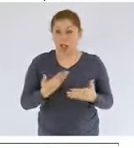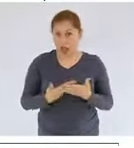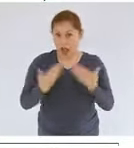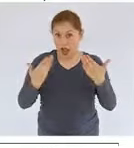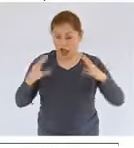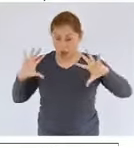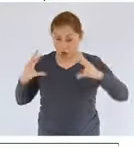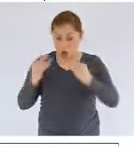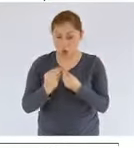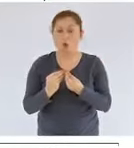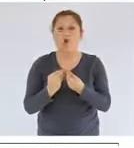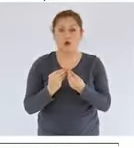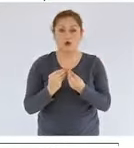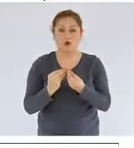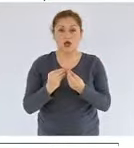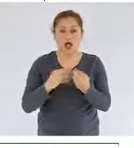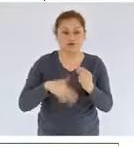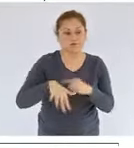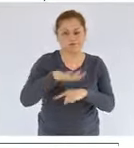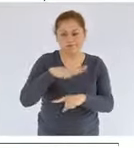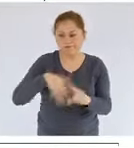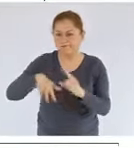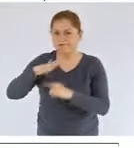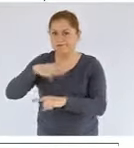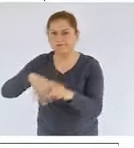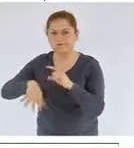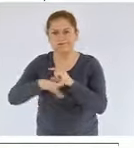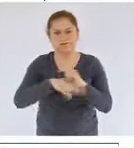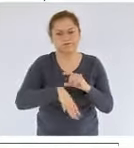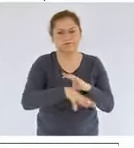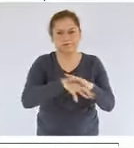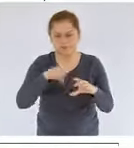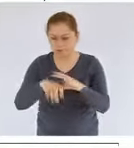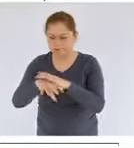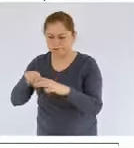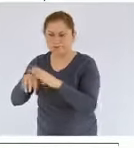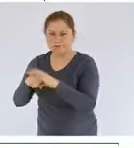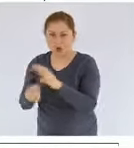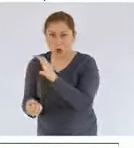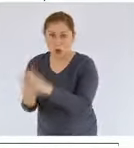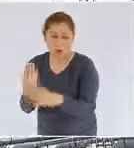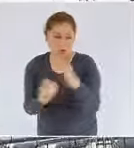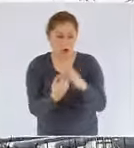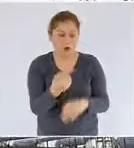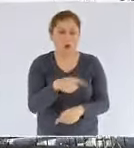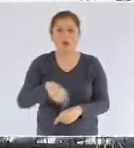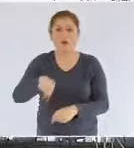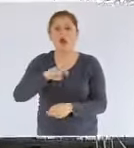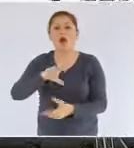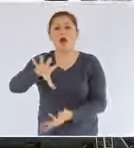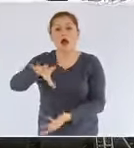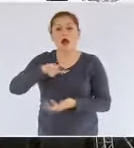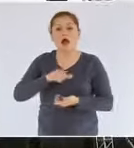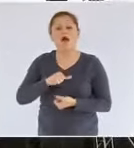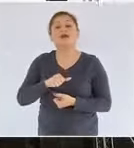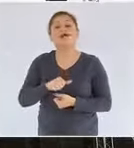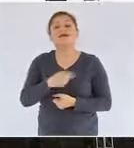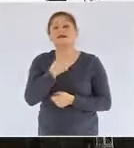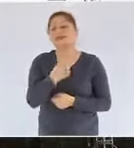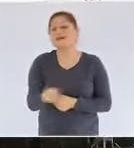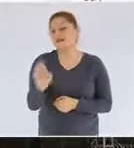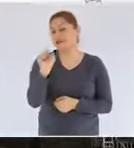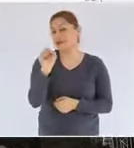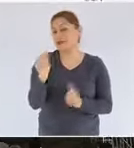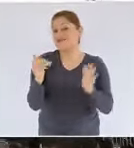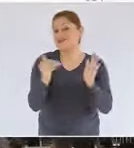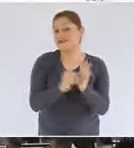incrementada por la explotación de los nuevos campos han sido ciento sesenta mil barriles por